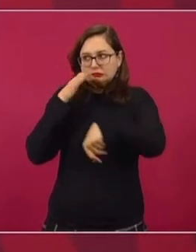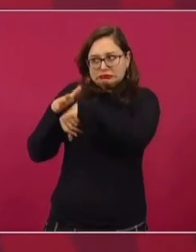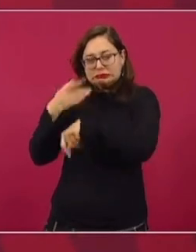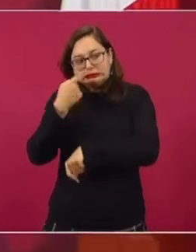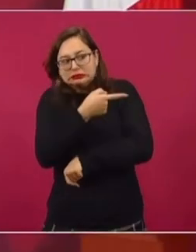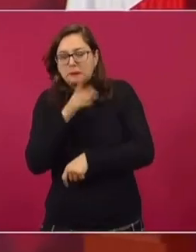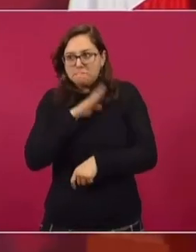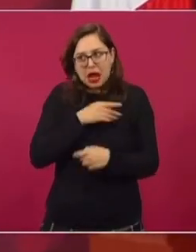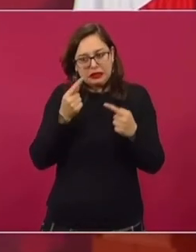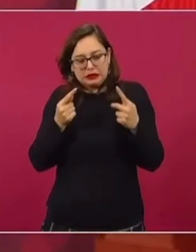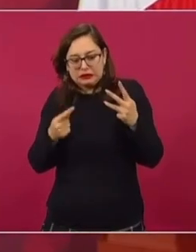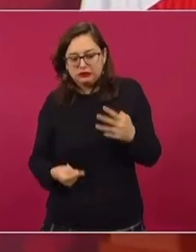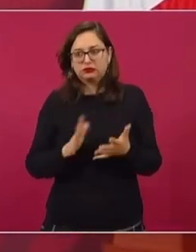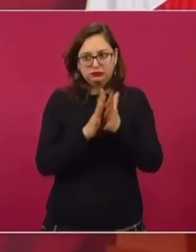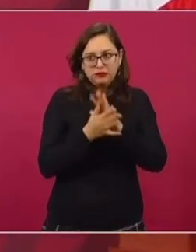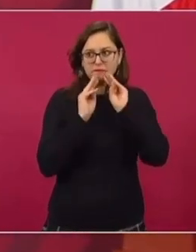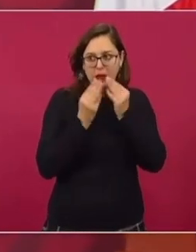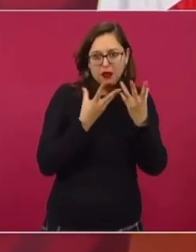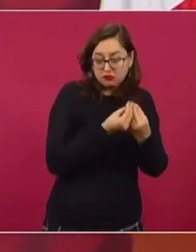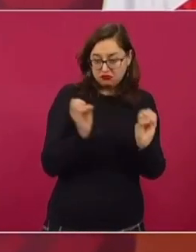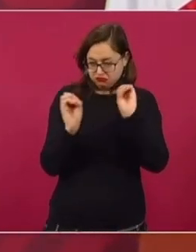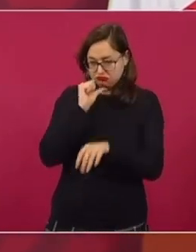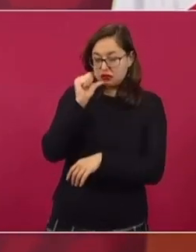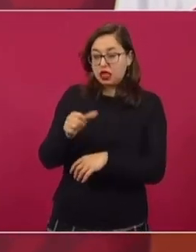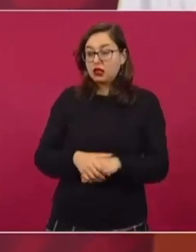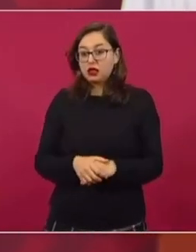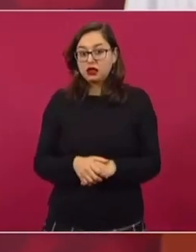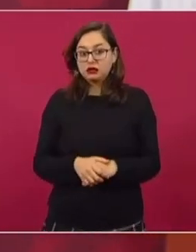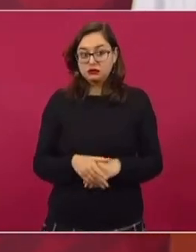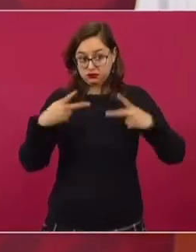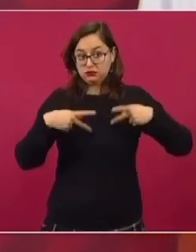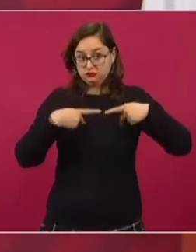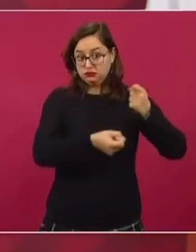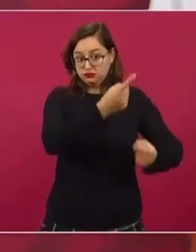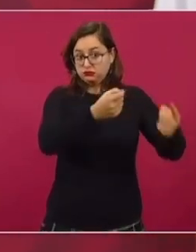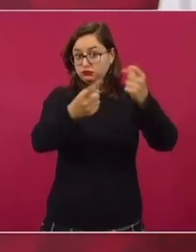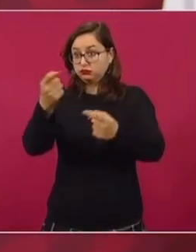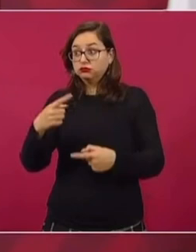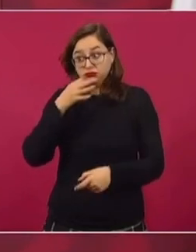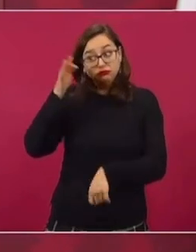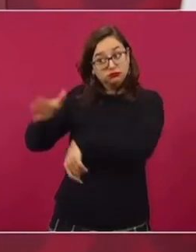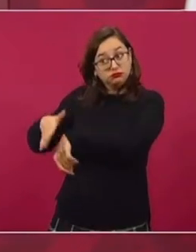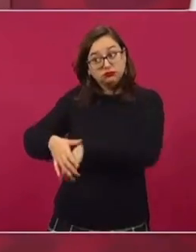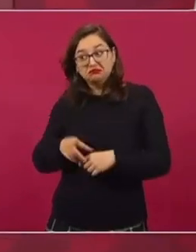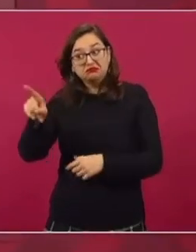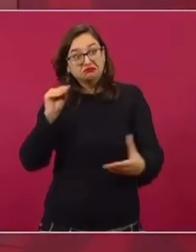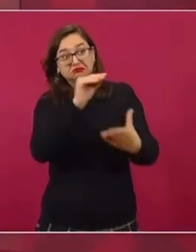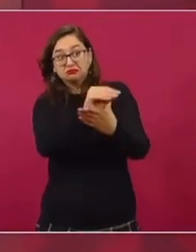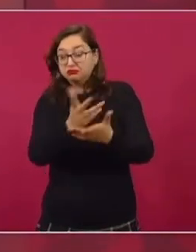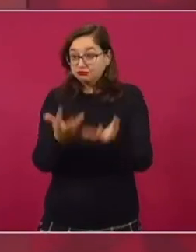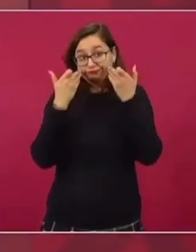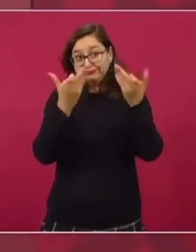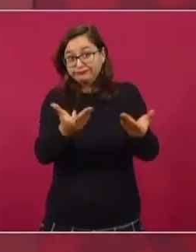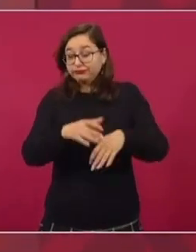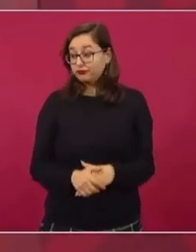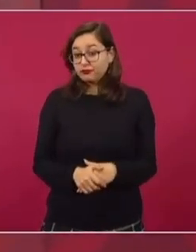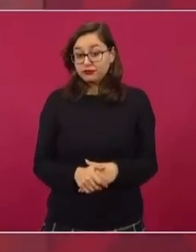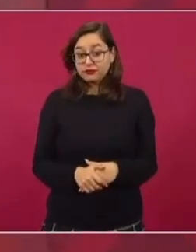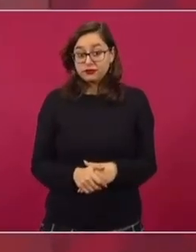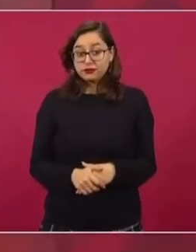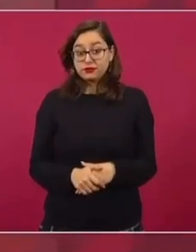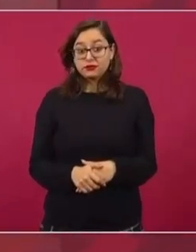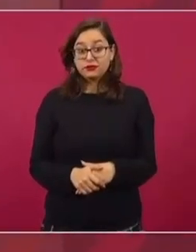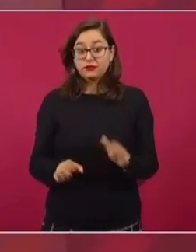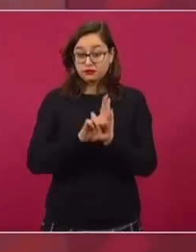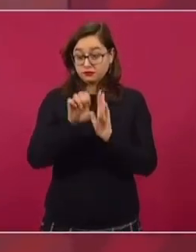actuando en contubernio con la delincuencia? Porque si hay testimonios de que le dijeron, está el testimonio del